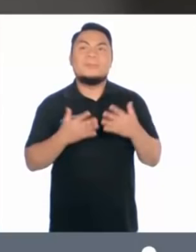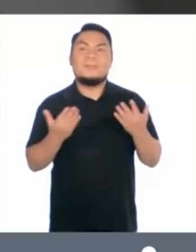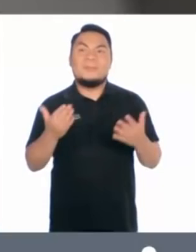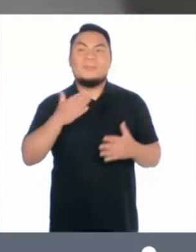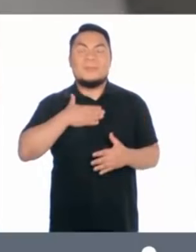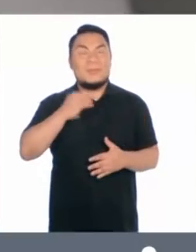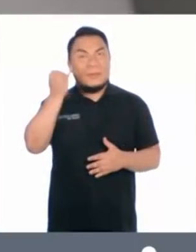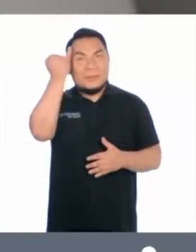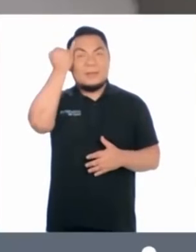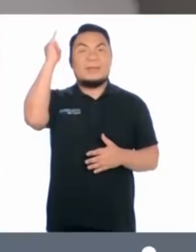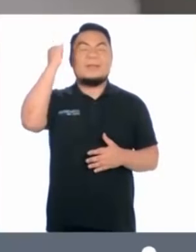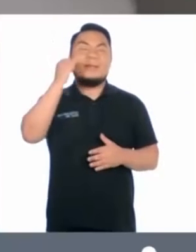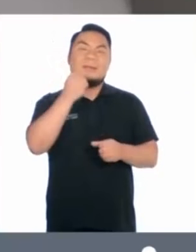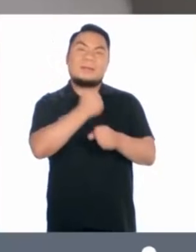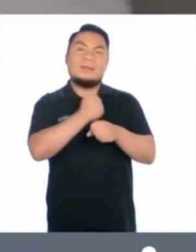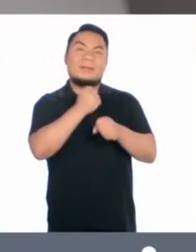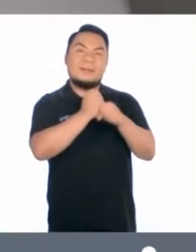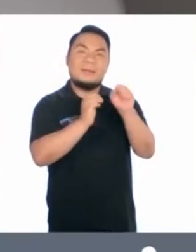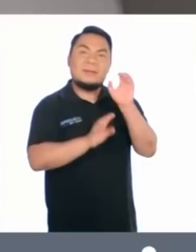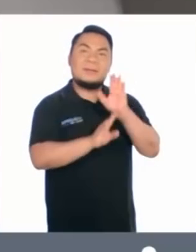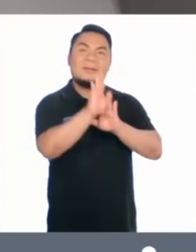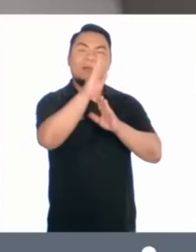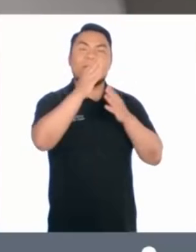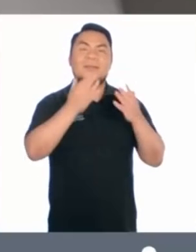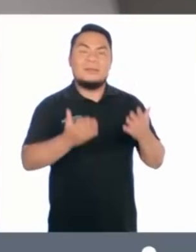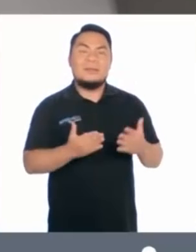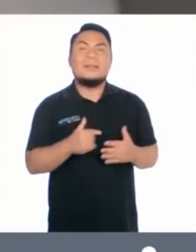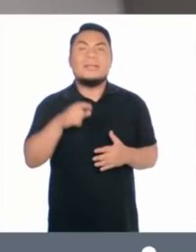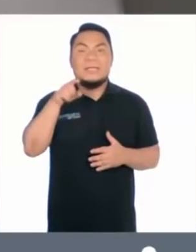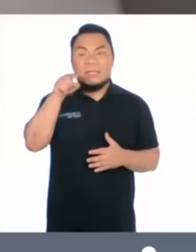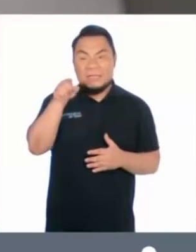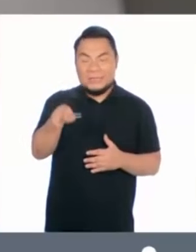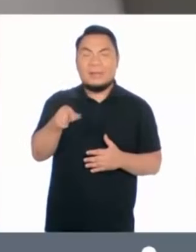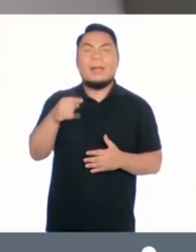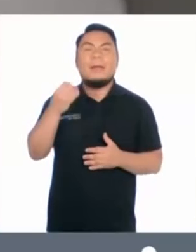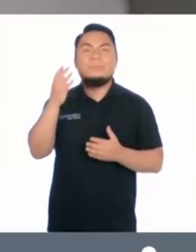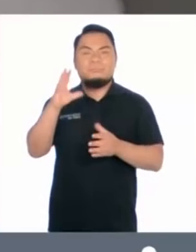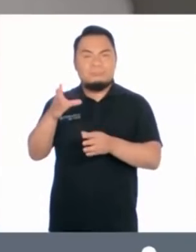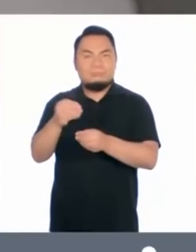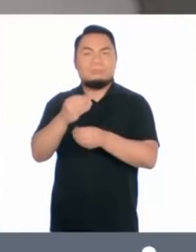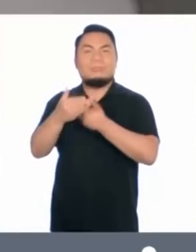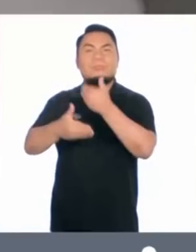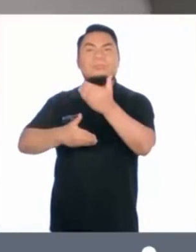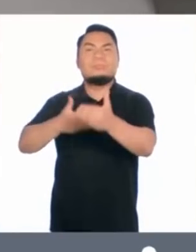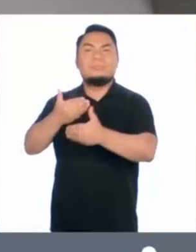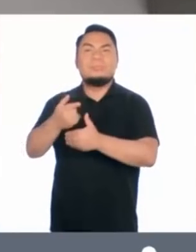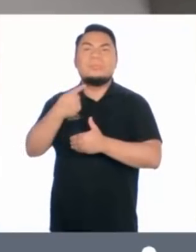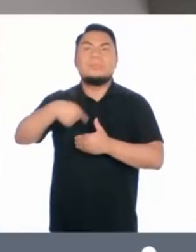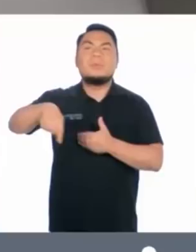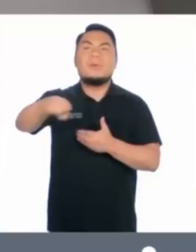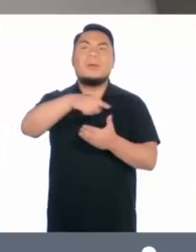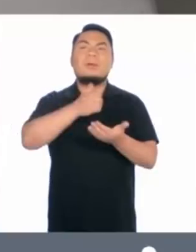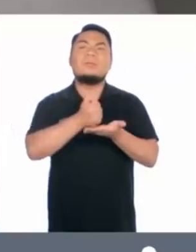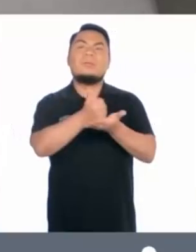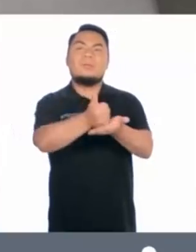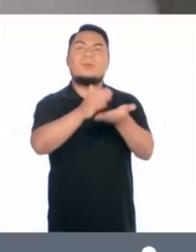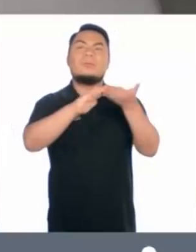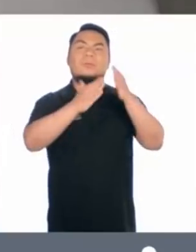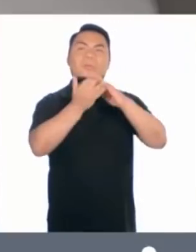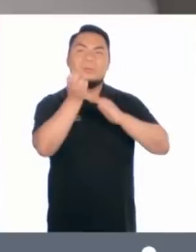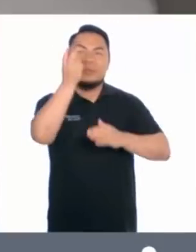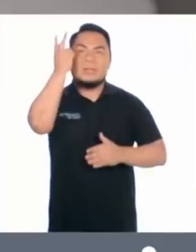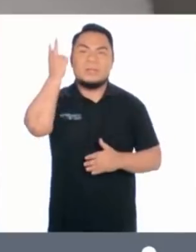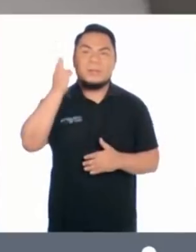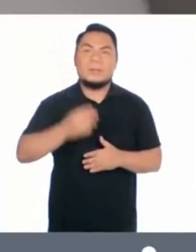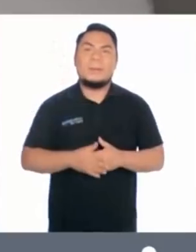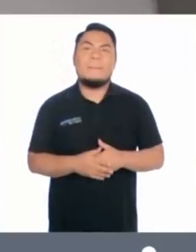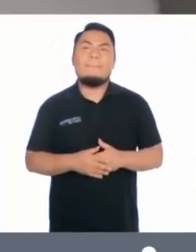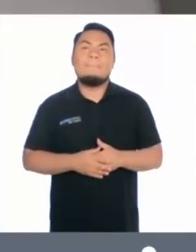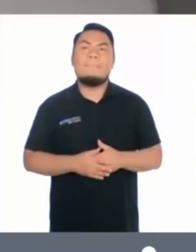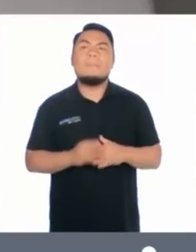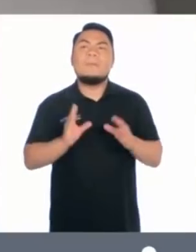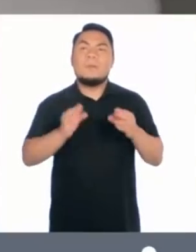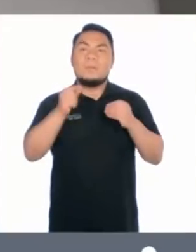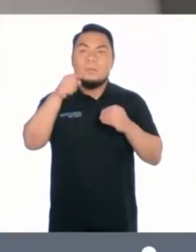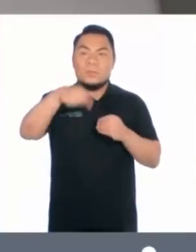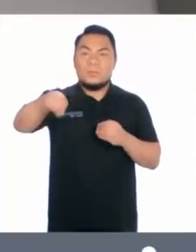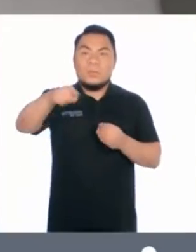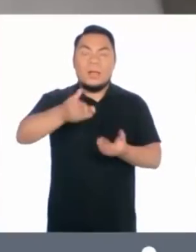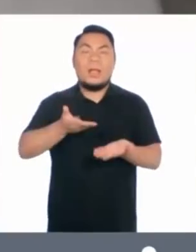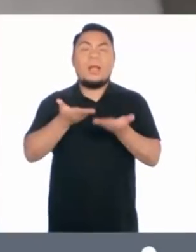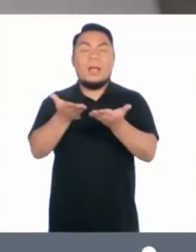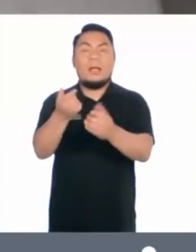Proceder con el emprendimiento de la cocina es muy clave y esencial. Tiene continuidad que los alumnos puedan hacer riesgos y retos.